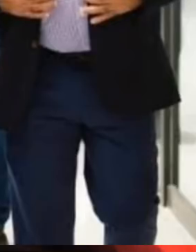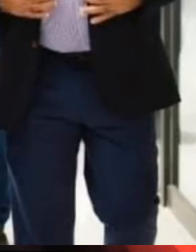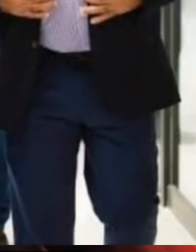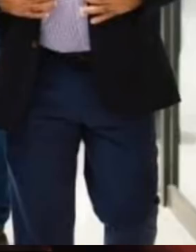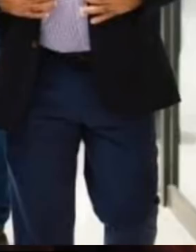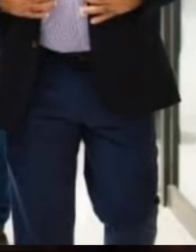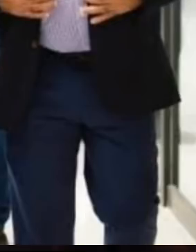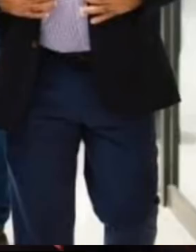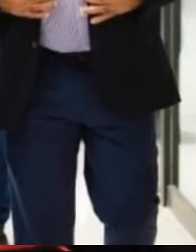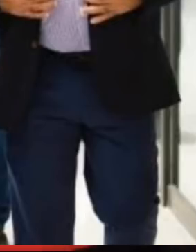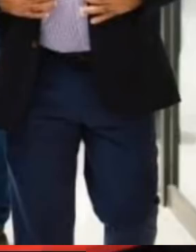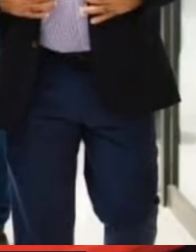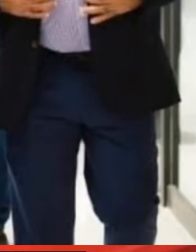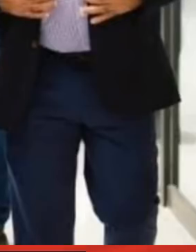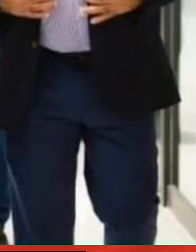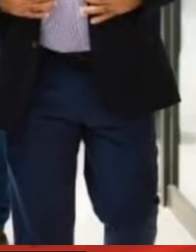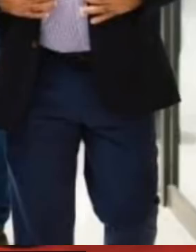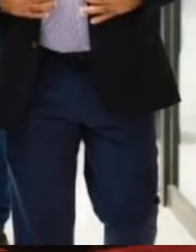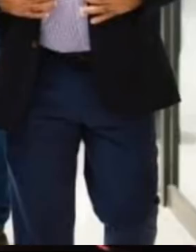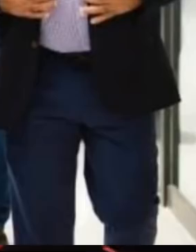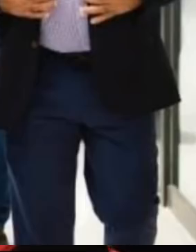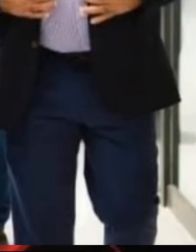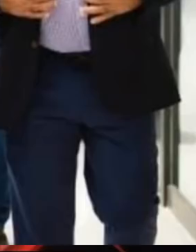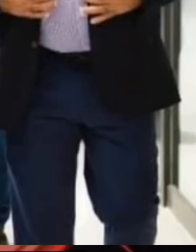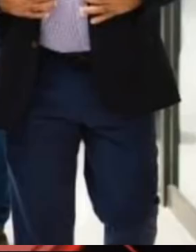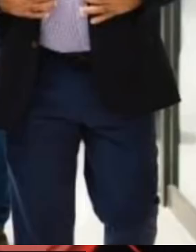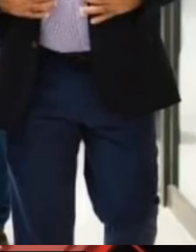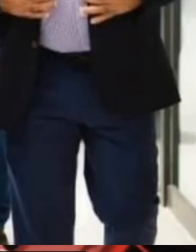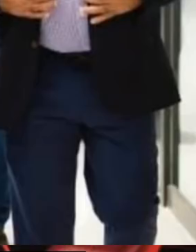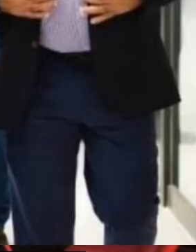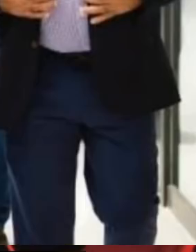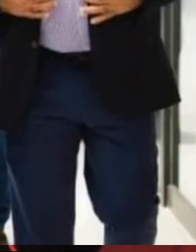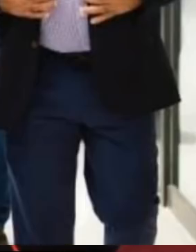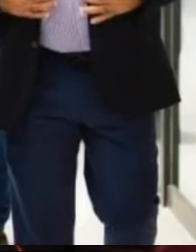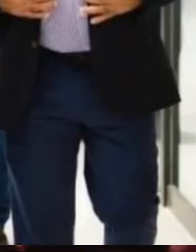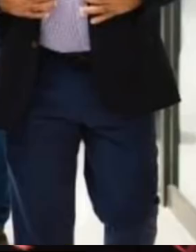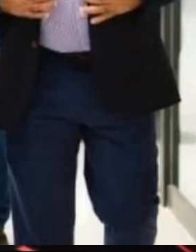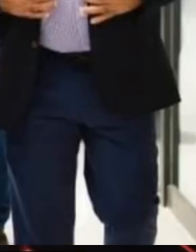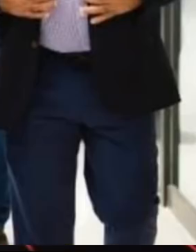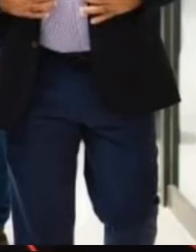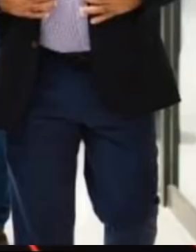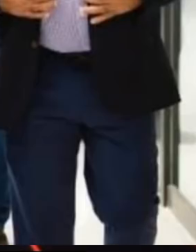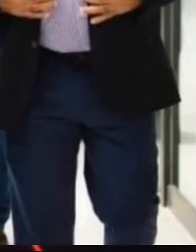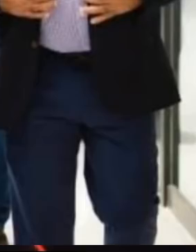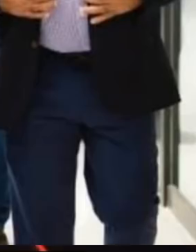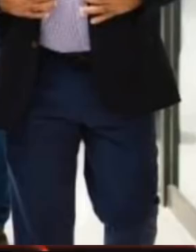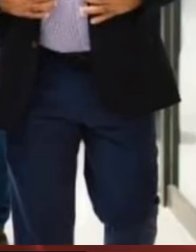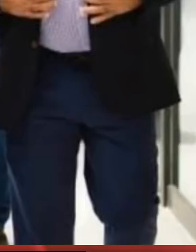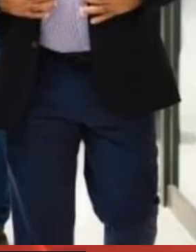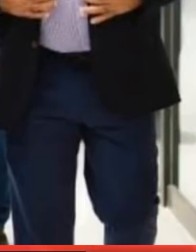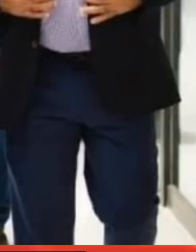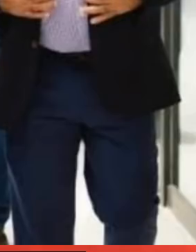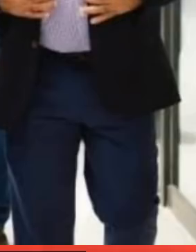señores no hay duda que sale a flote su ignorancia. Vamos a ir